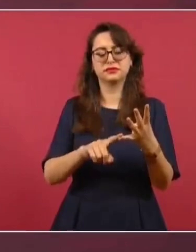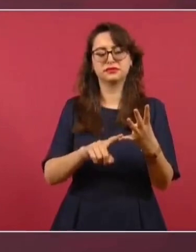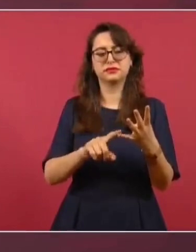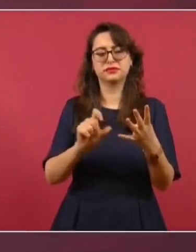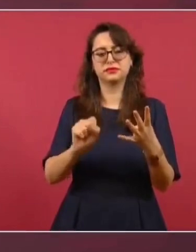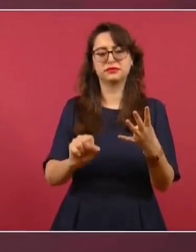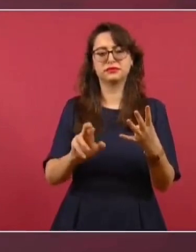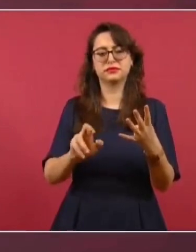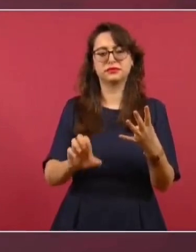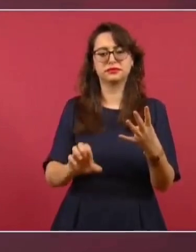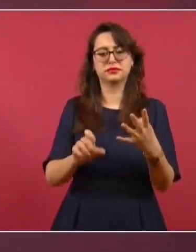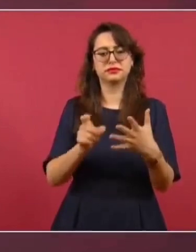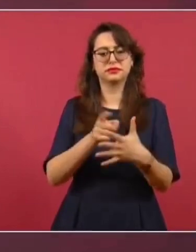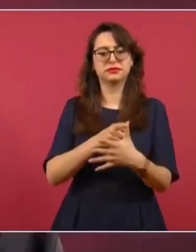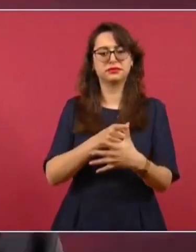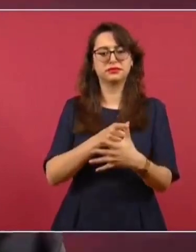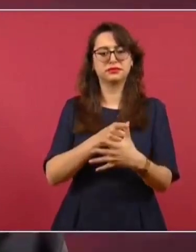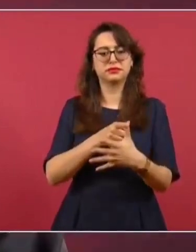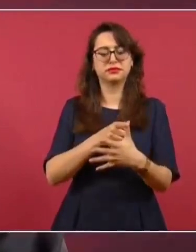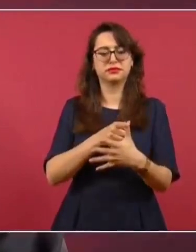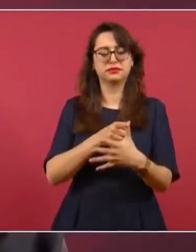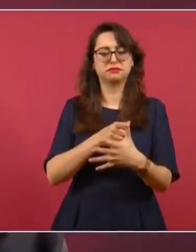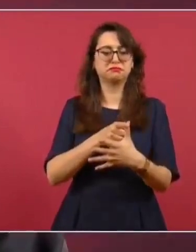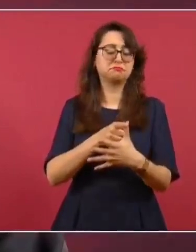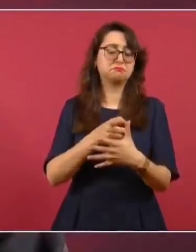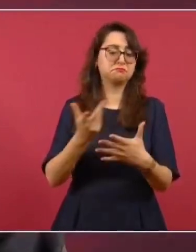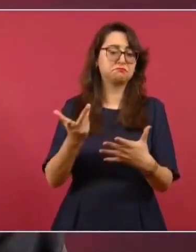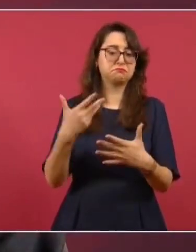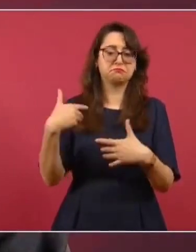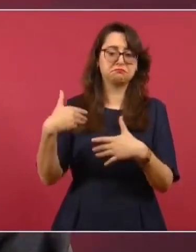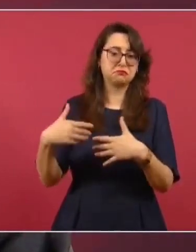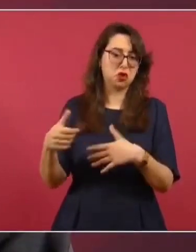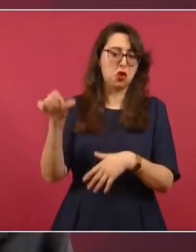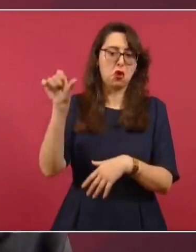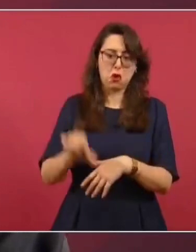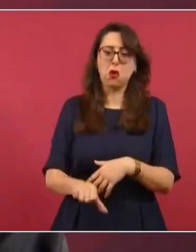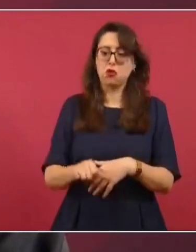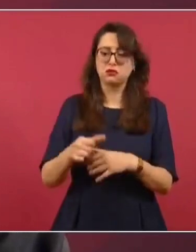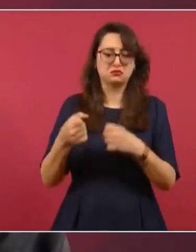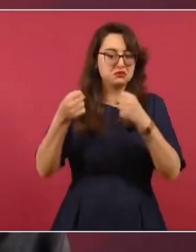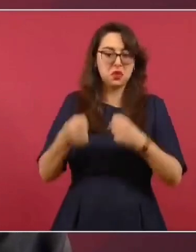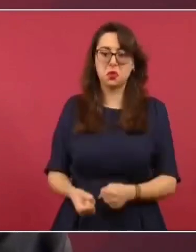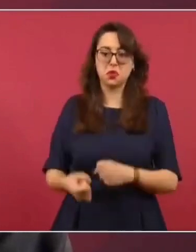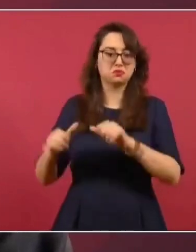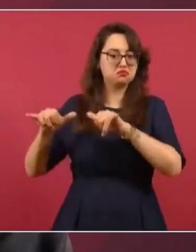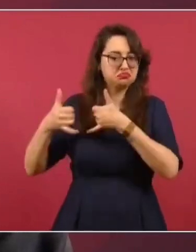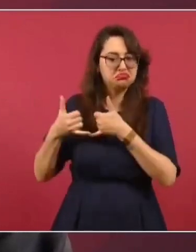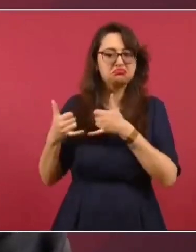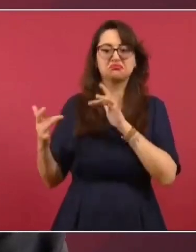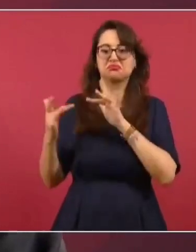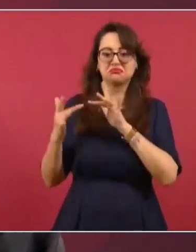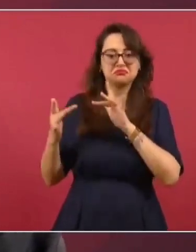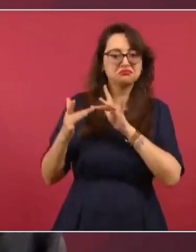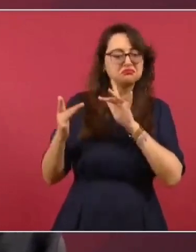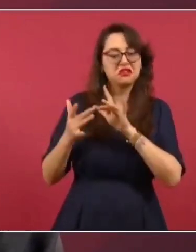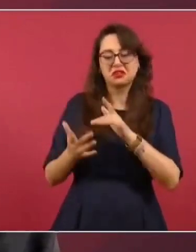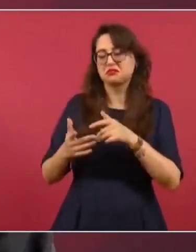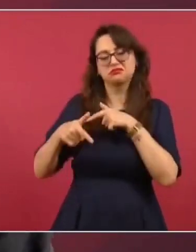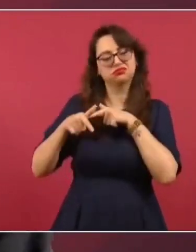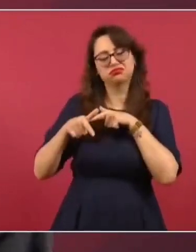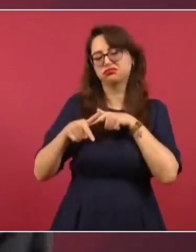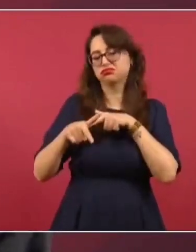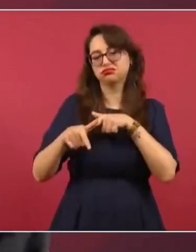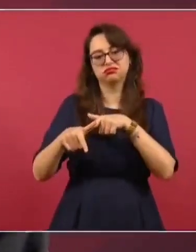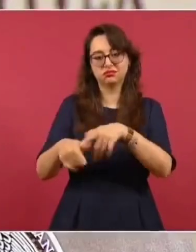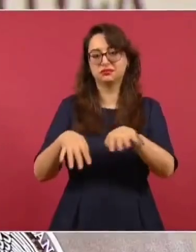Relaciones Exteriores, y seguramente en el transcurso del día estaremos informándole permanentemente de